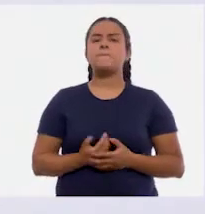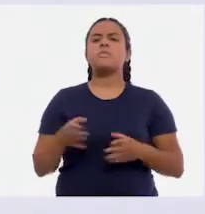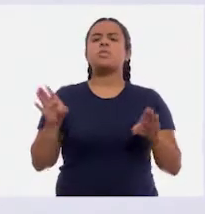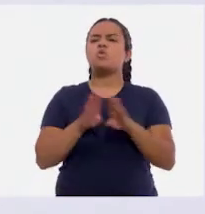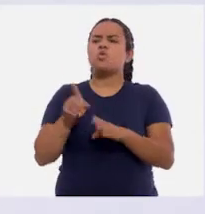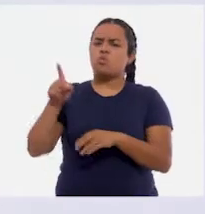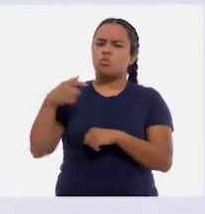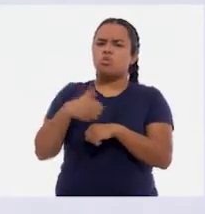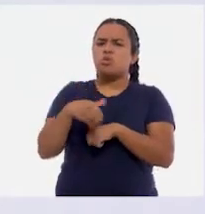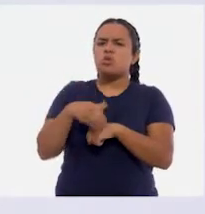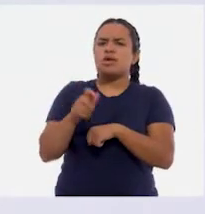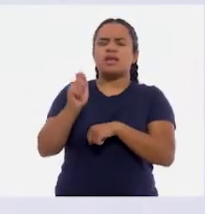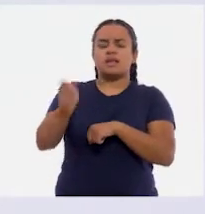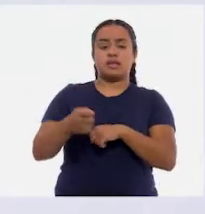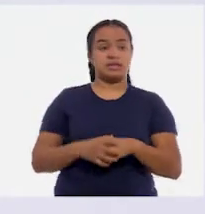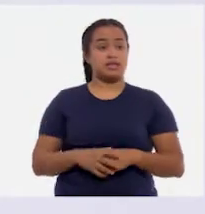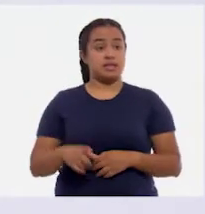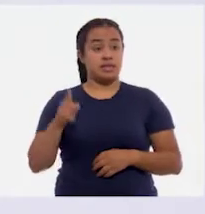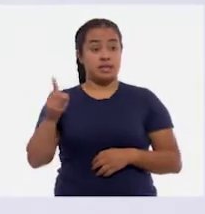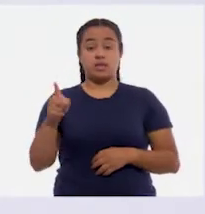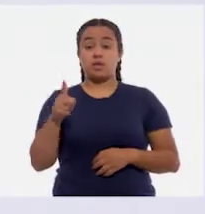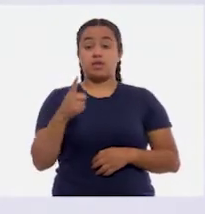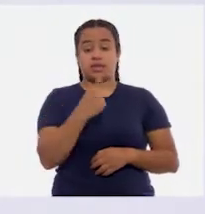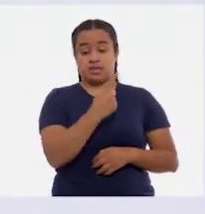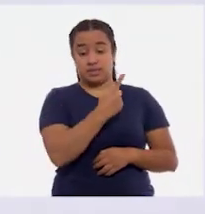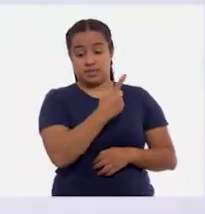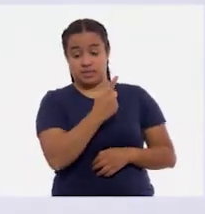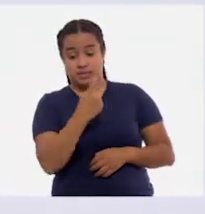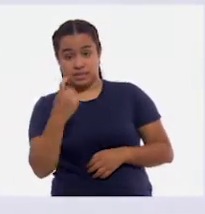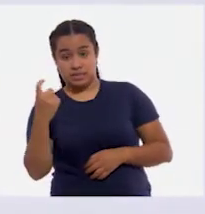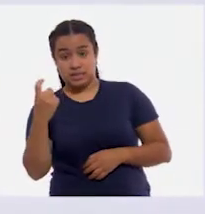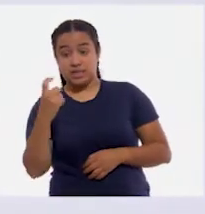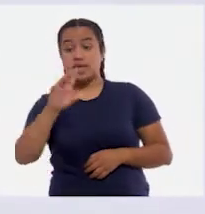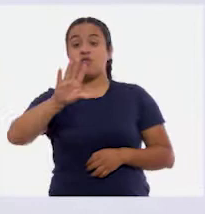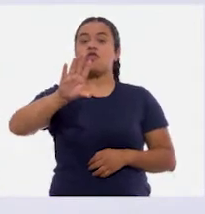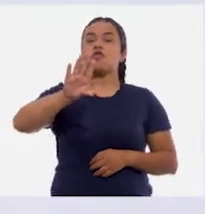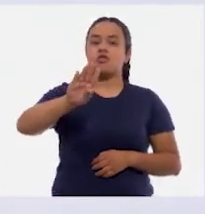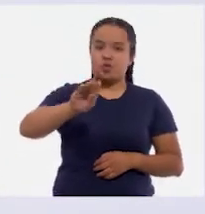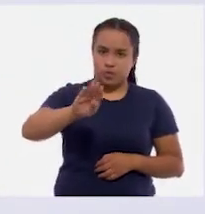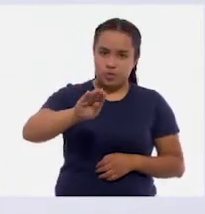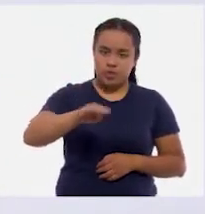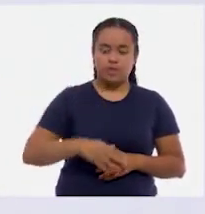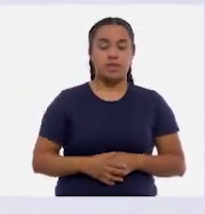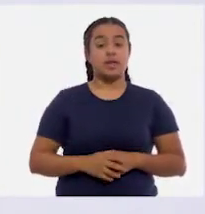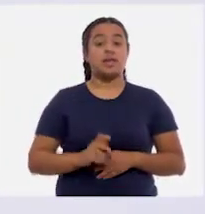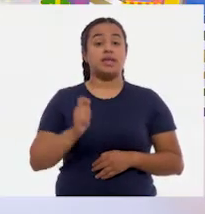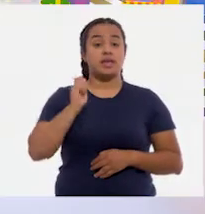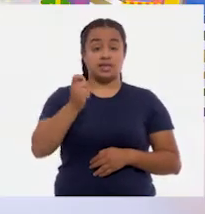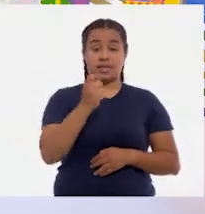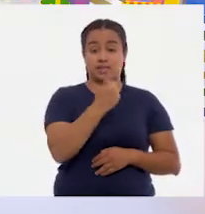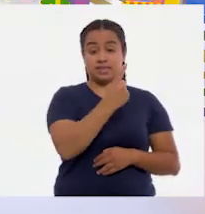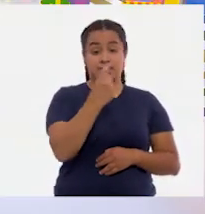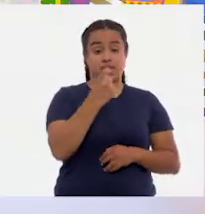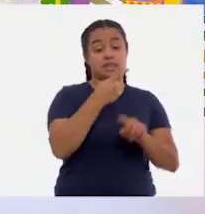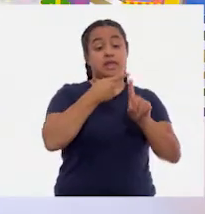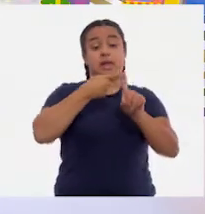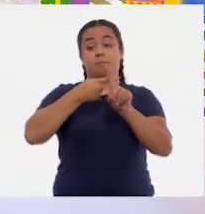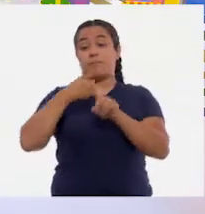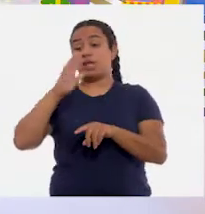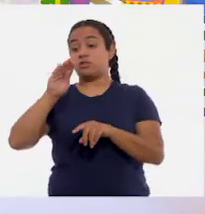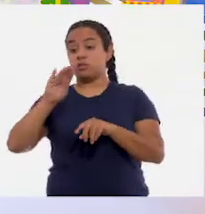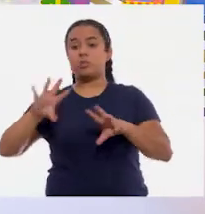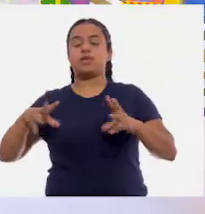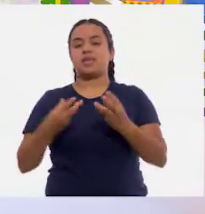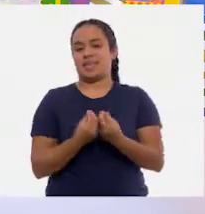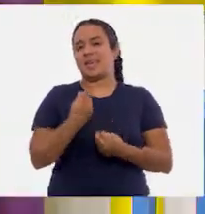cómo se lee este número? Ese número es ciento noventa. Quiere decir que cien más noventa nos